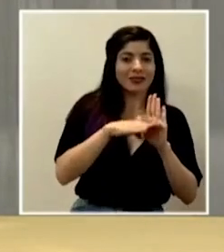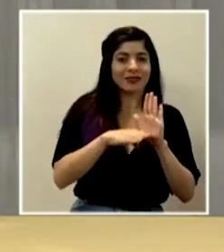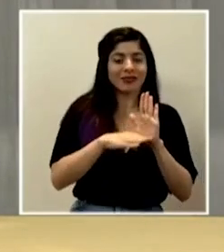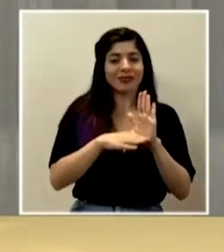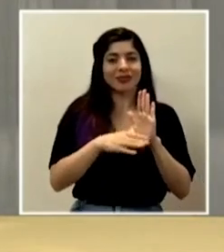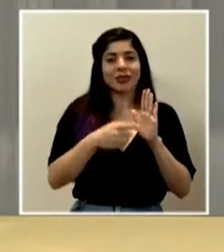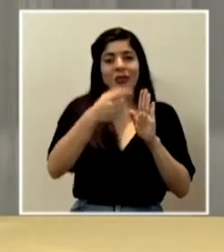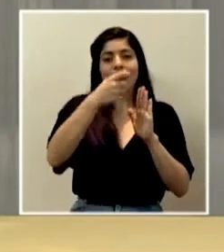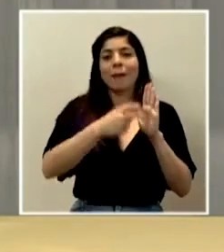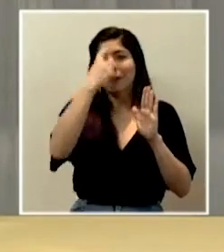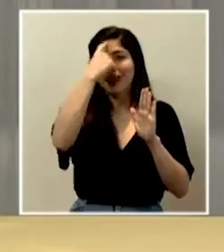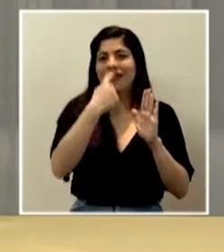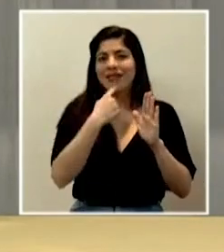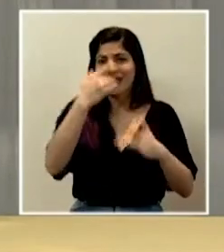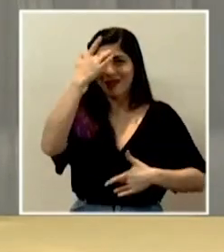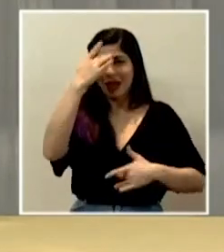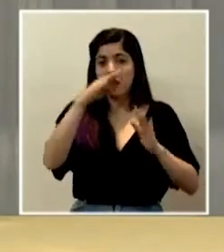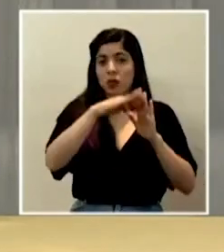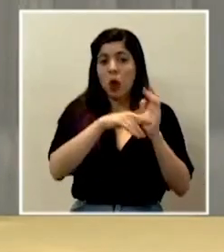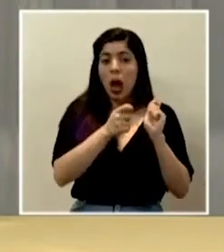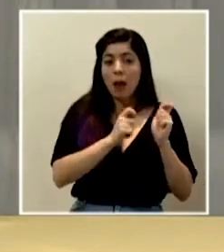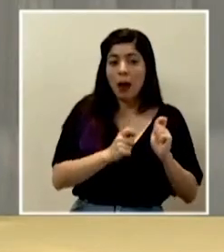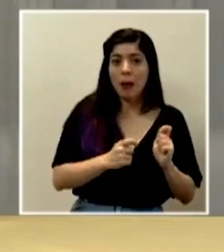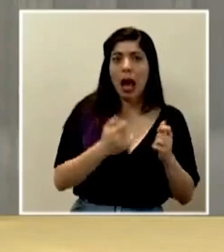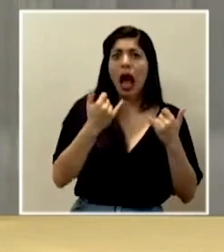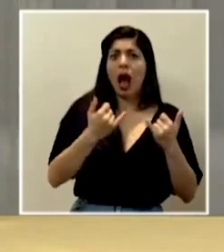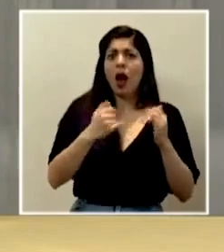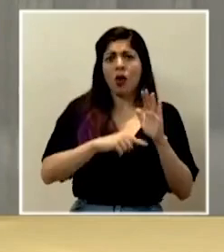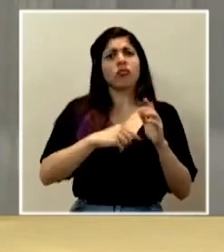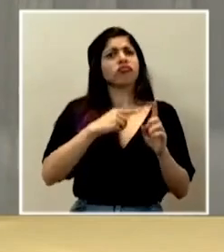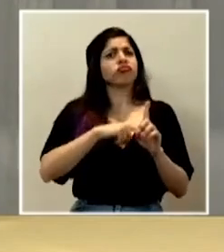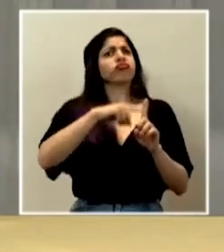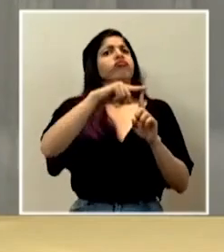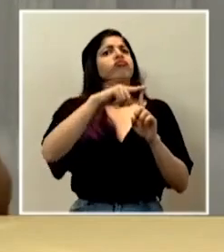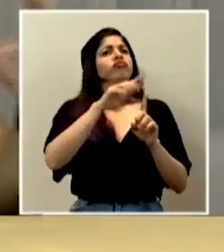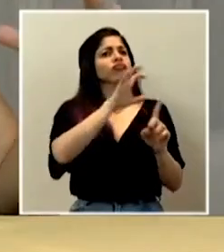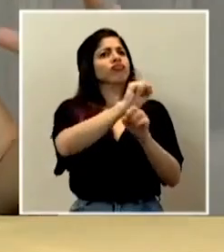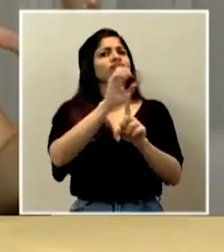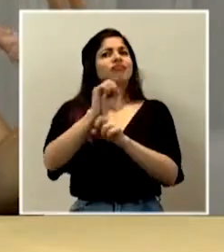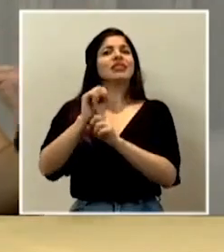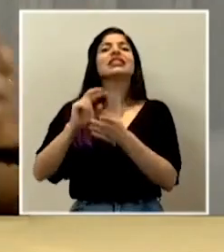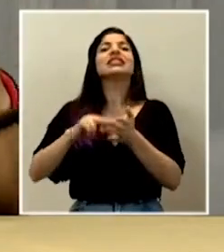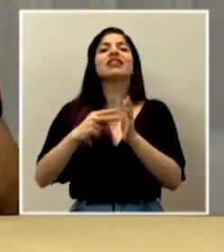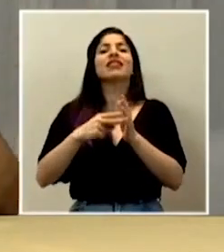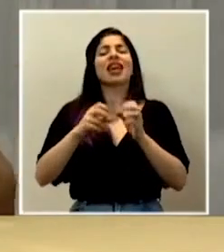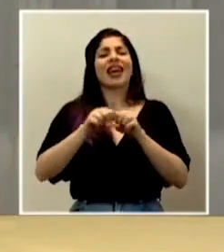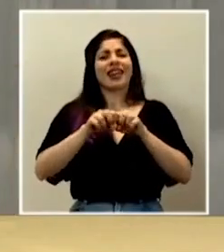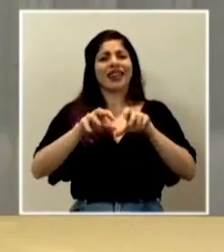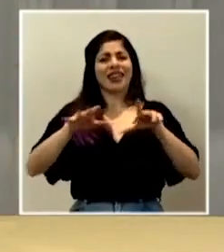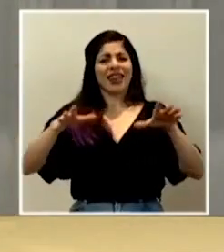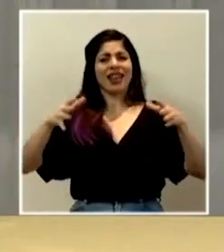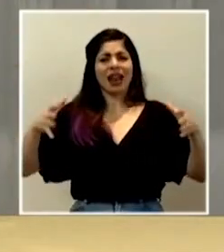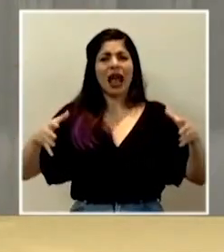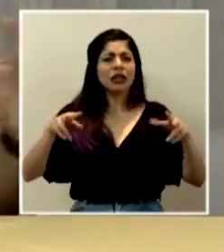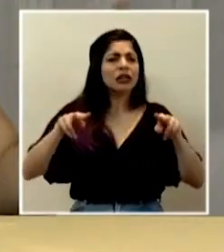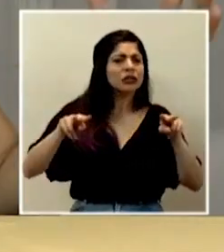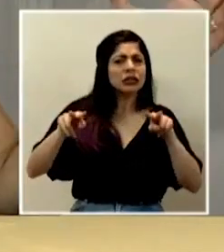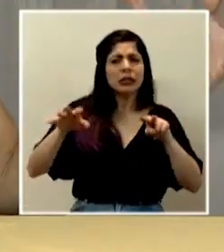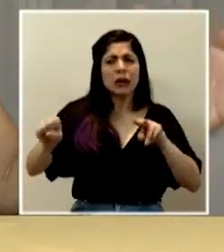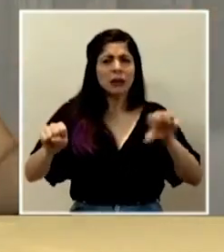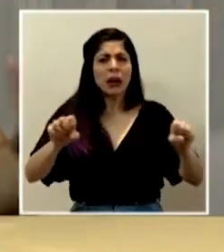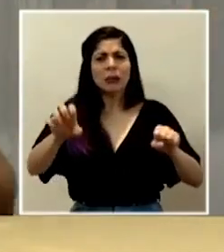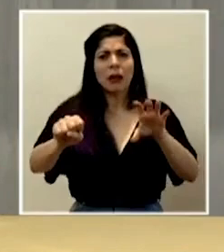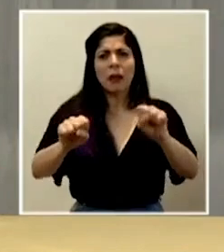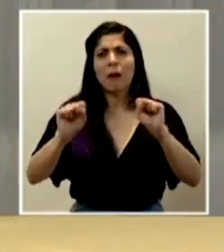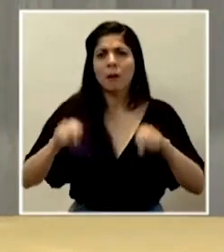tenemos para todavía, tras de que ya tenemos una sensibilidad importante, que eso significa que tenemos una red grande para poder captar los casos, podemos hacerla